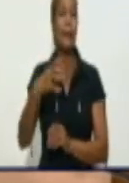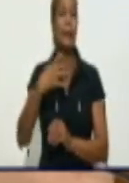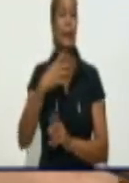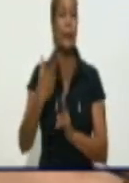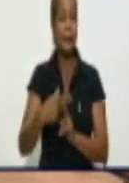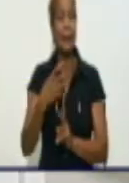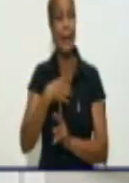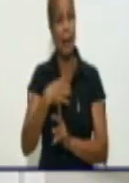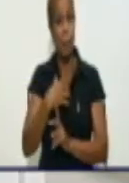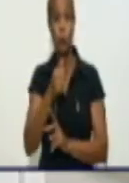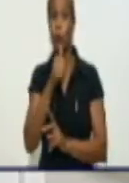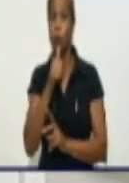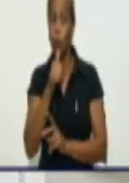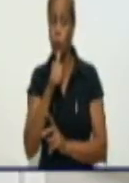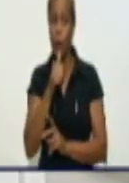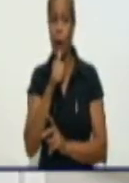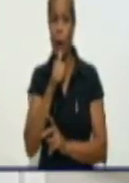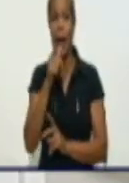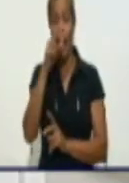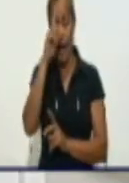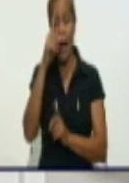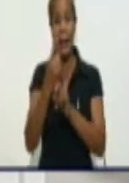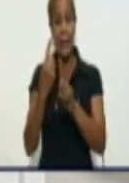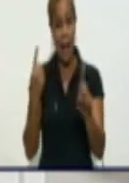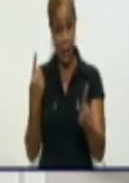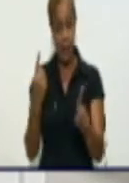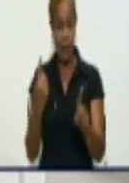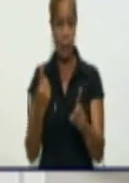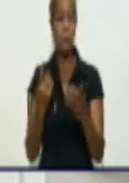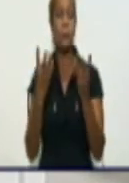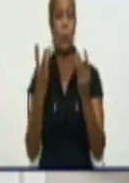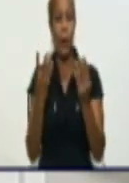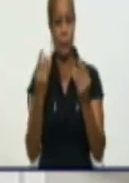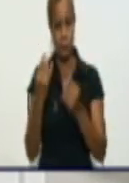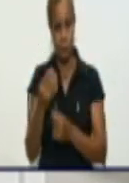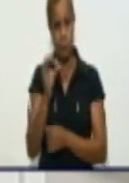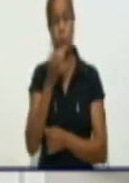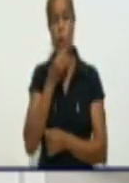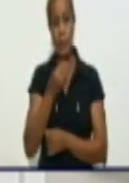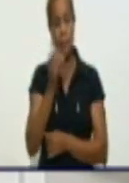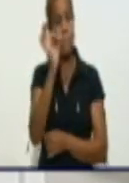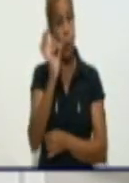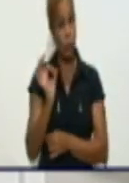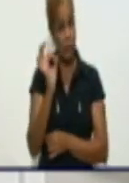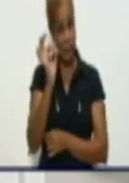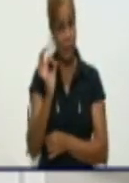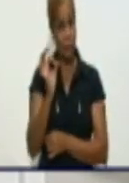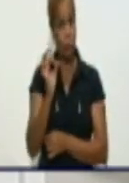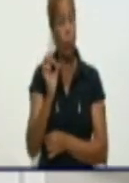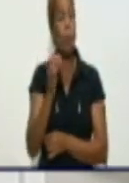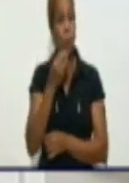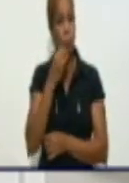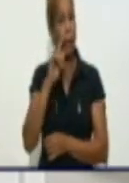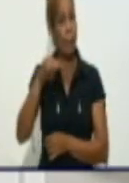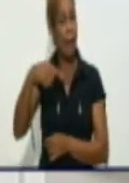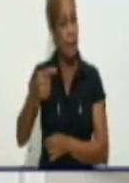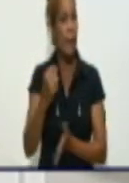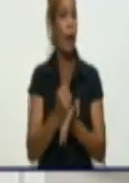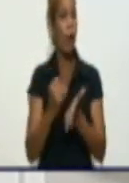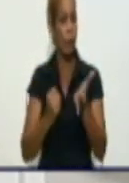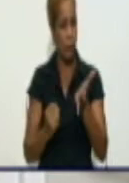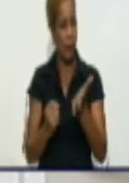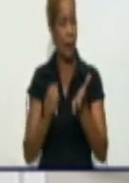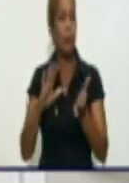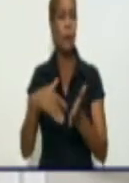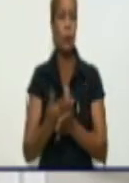aisladas esperando el resultado de un PCR. Que un gran por ciento de estas se van a confirmar. Entonces, por eso no podemos fijarnos solo en